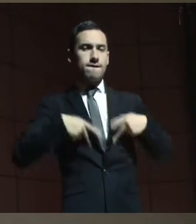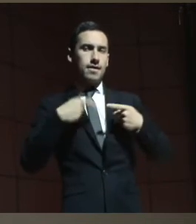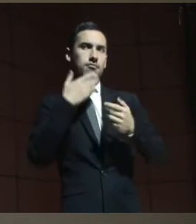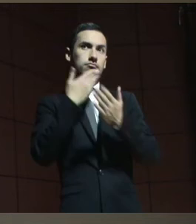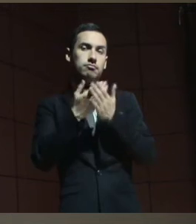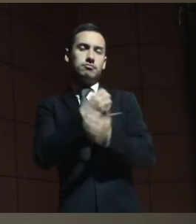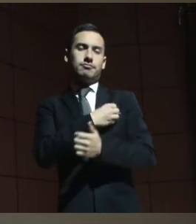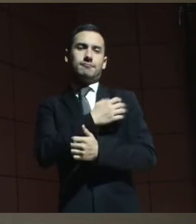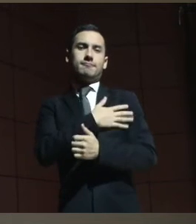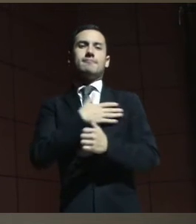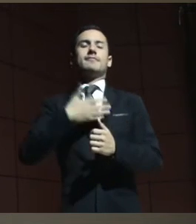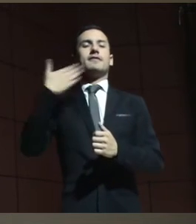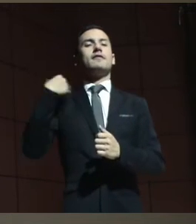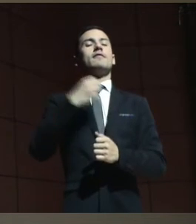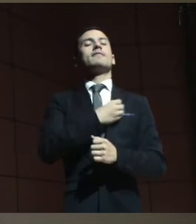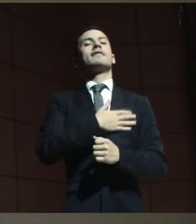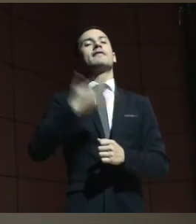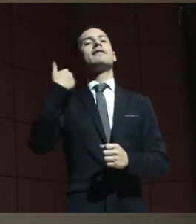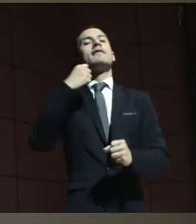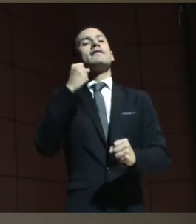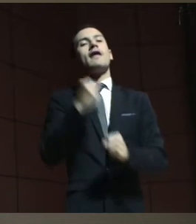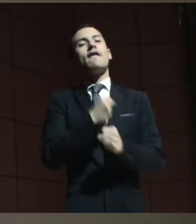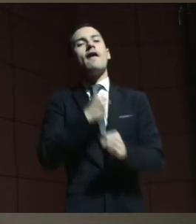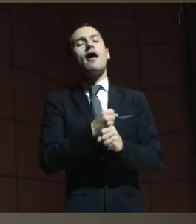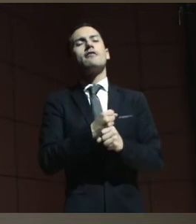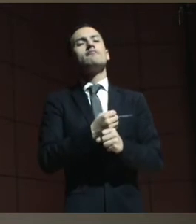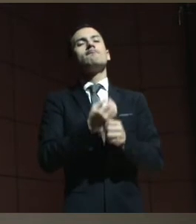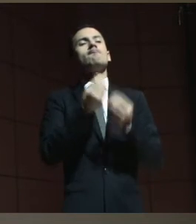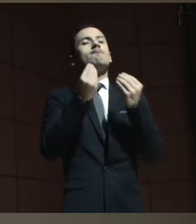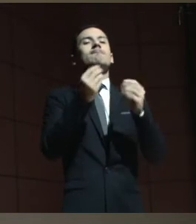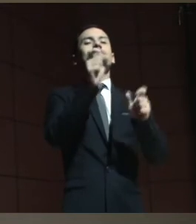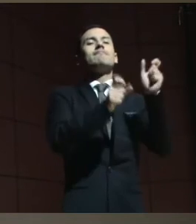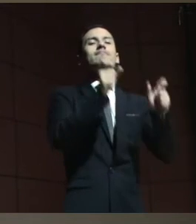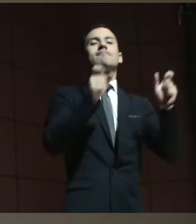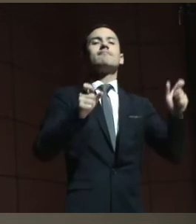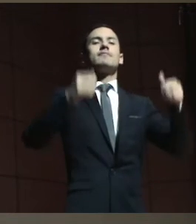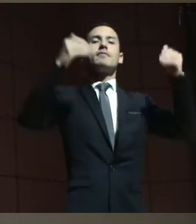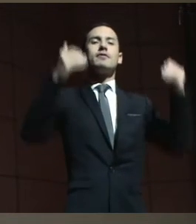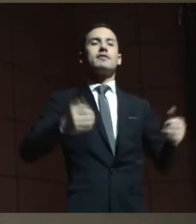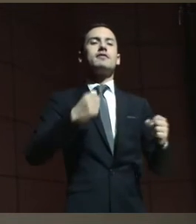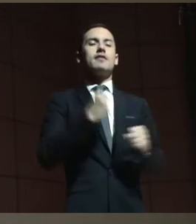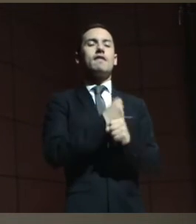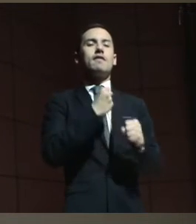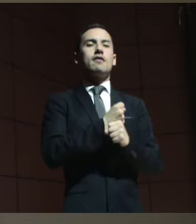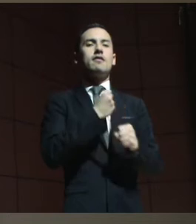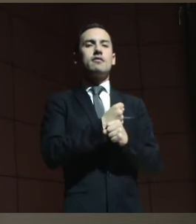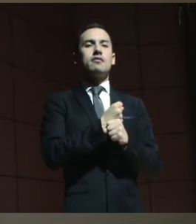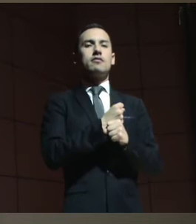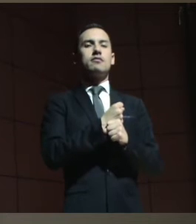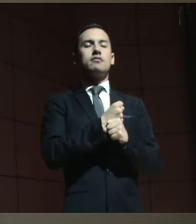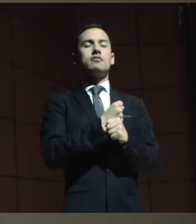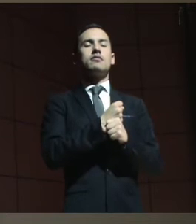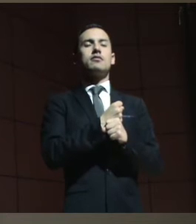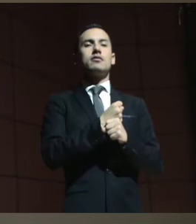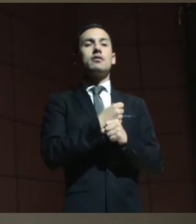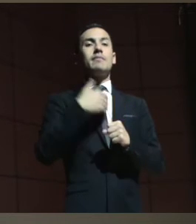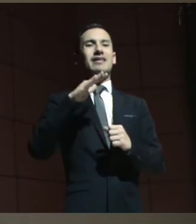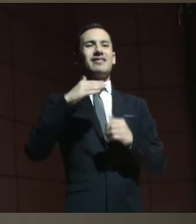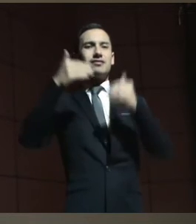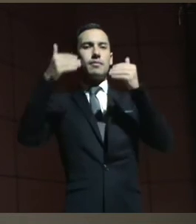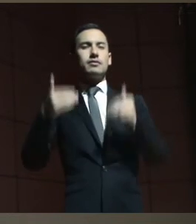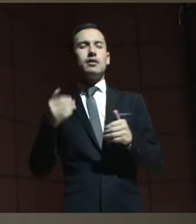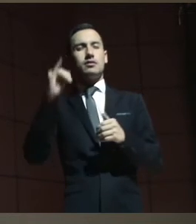posibilidad de haber trabajado con tantas personas con discapacidad y básicamente con discapacidad